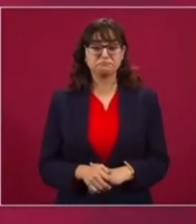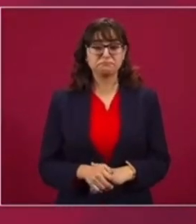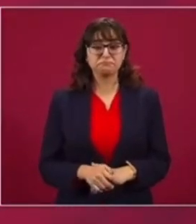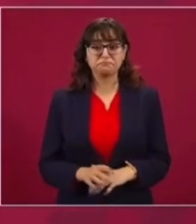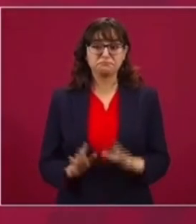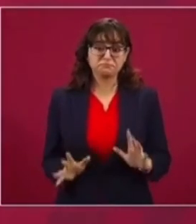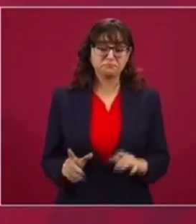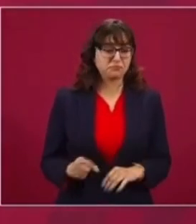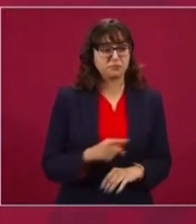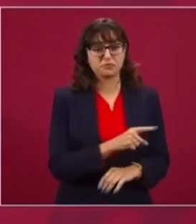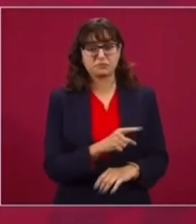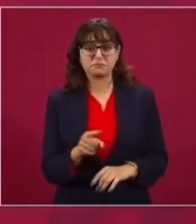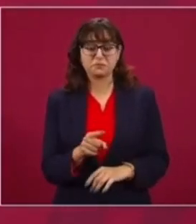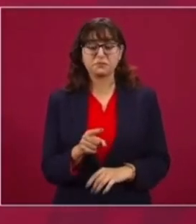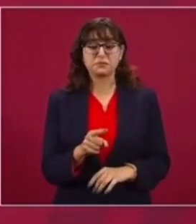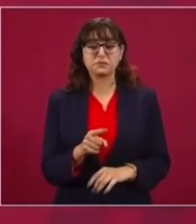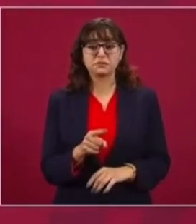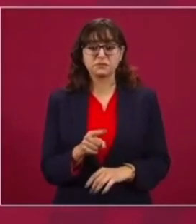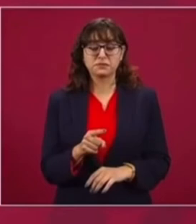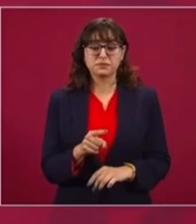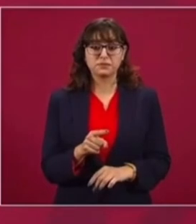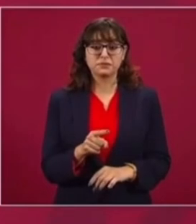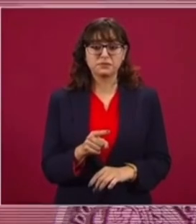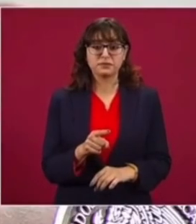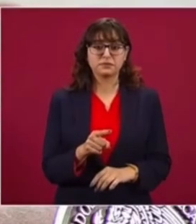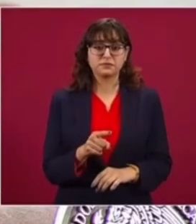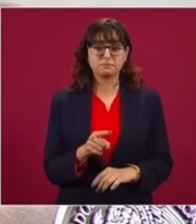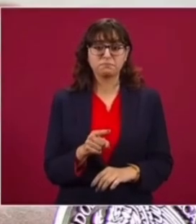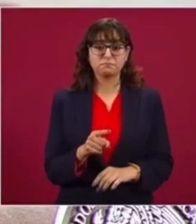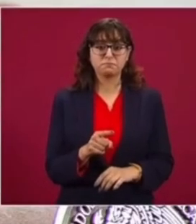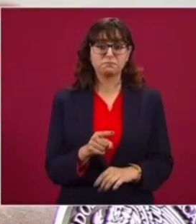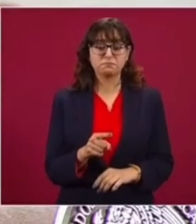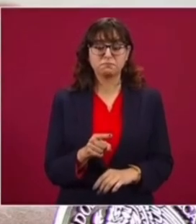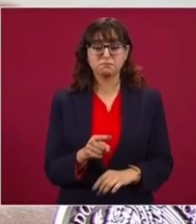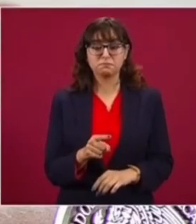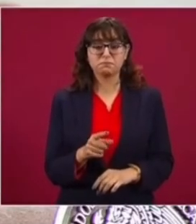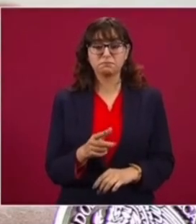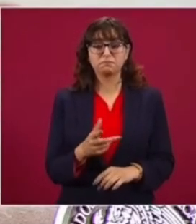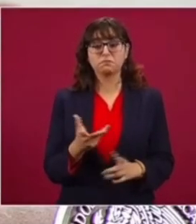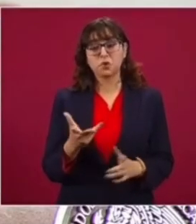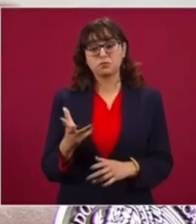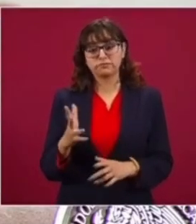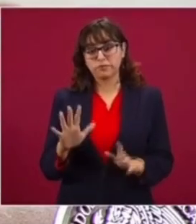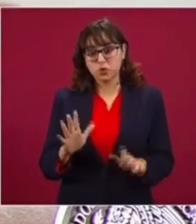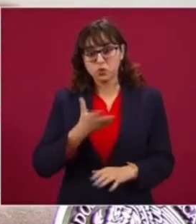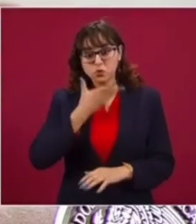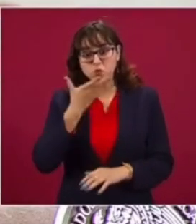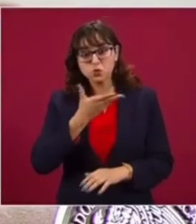comúnmente,